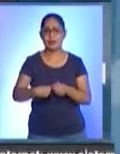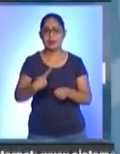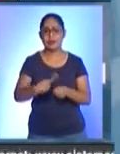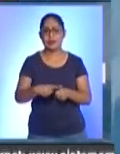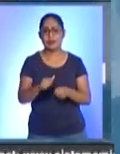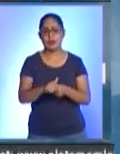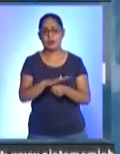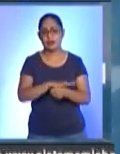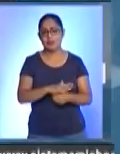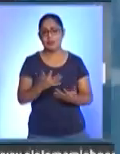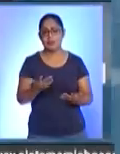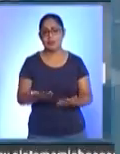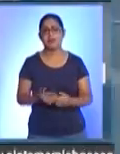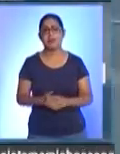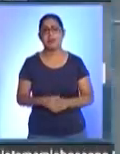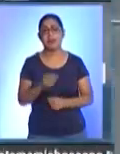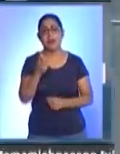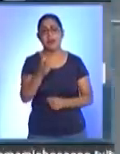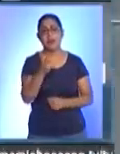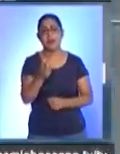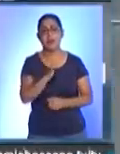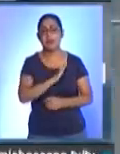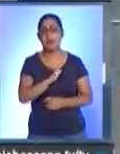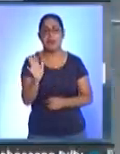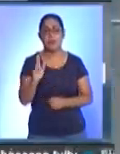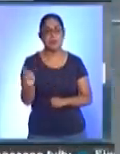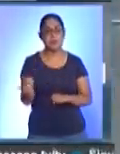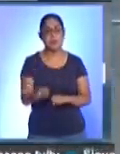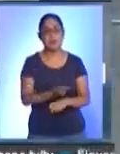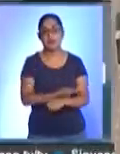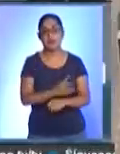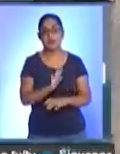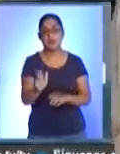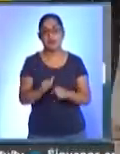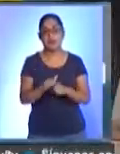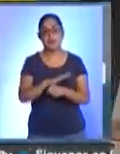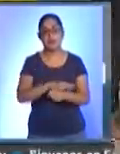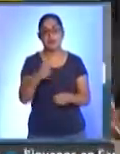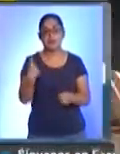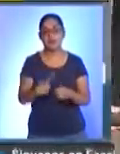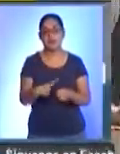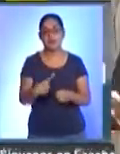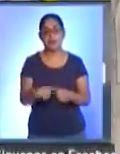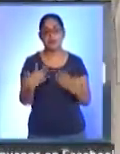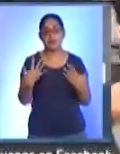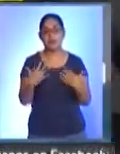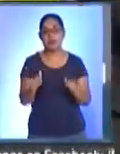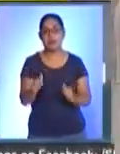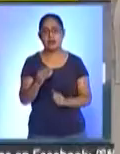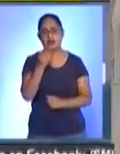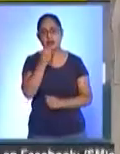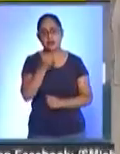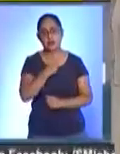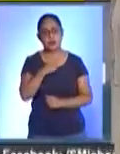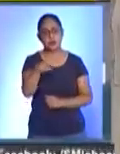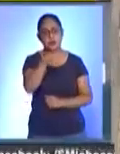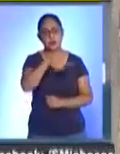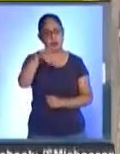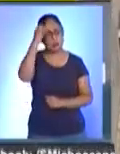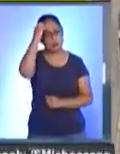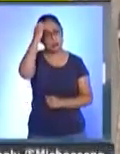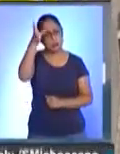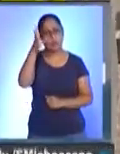esto es lógico, porque es un virus que llegó para quedarse, o sea, necesitamos aprender a convivir con él y a no relajar meses de prevención.